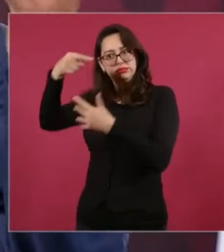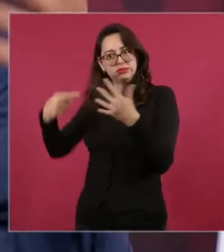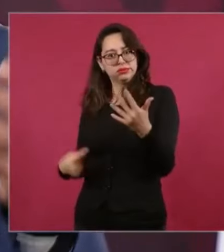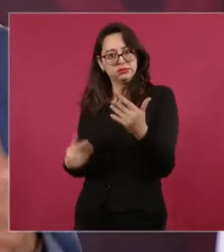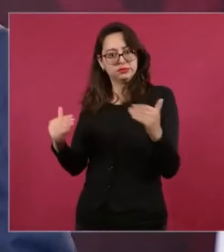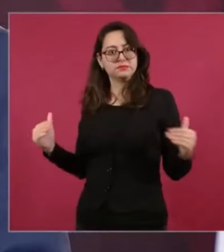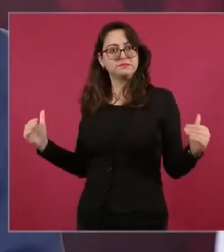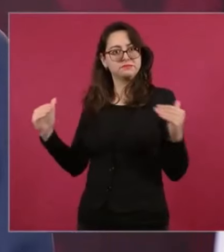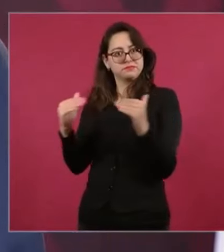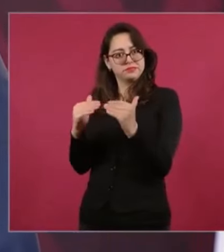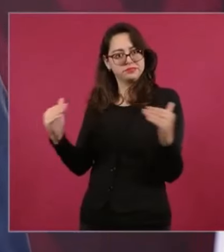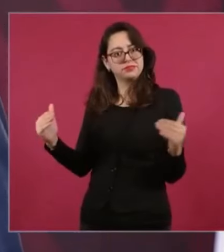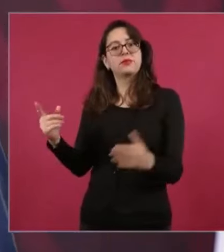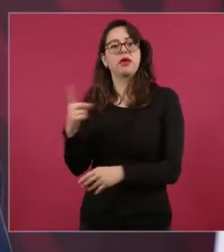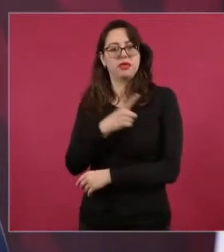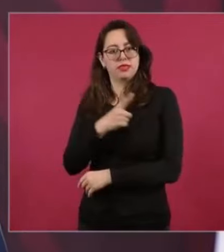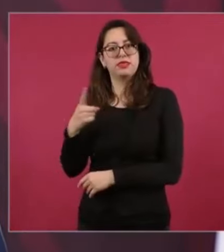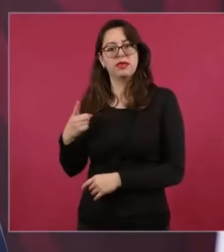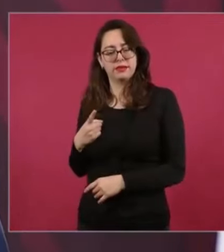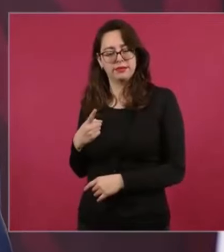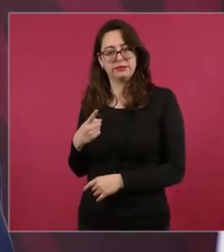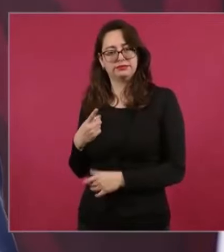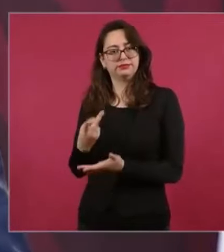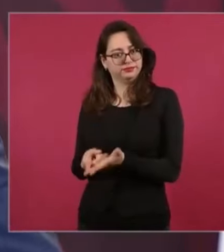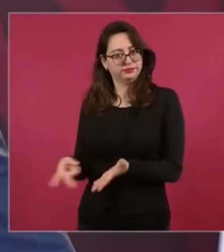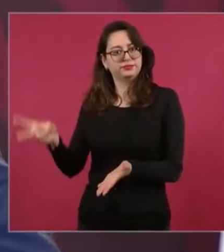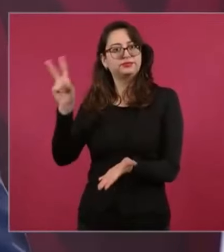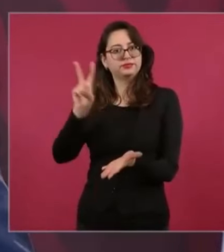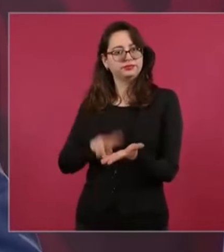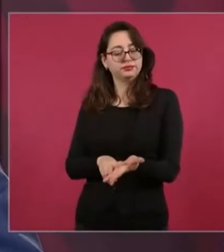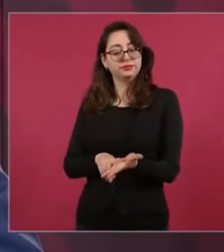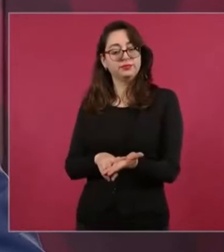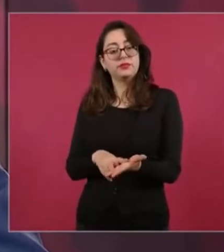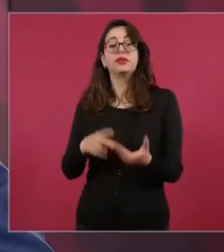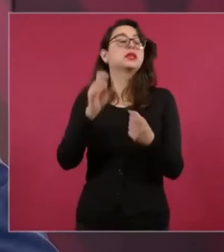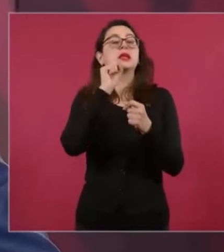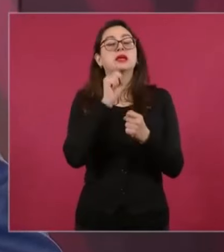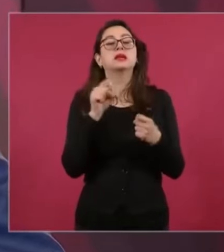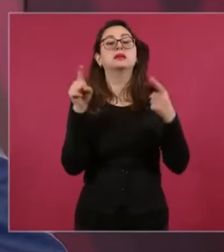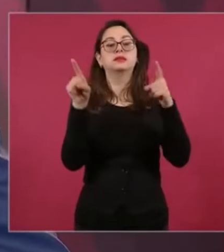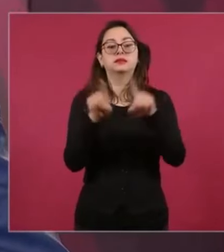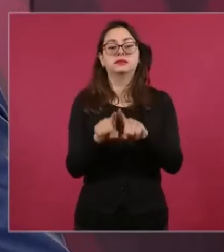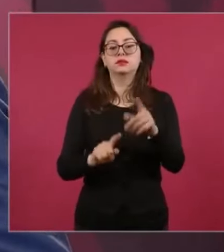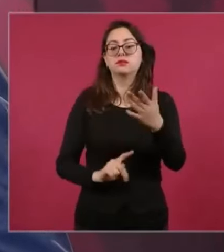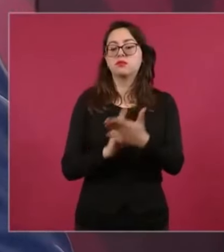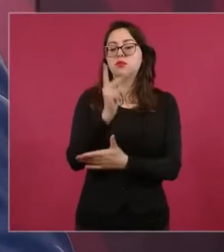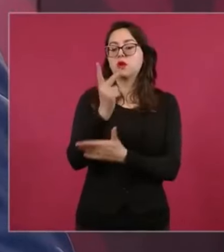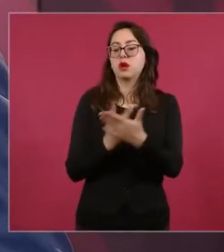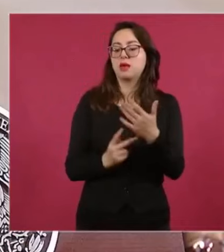sido histórico, único,